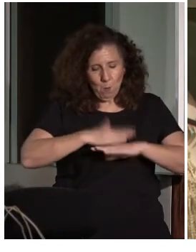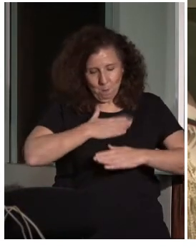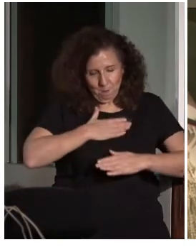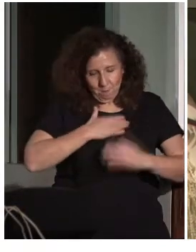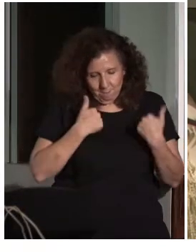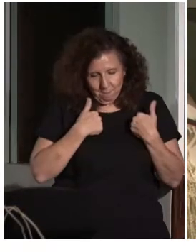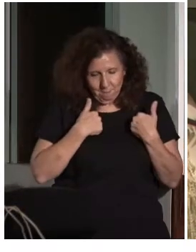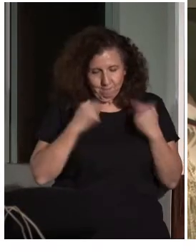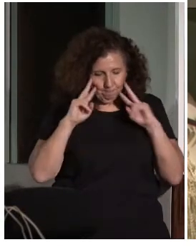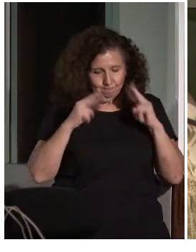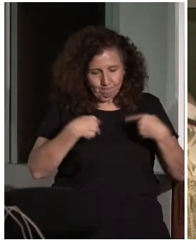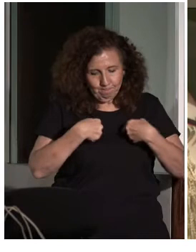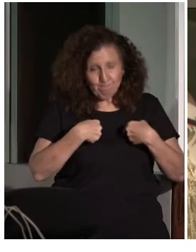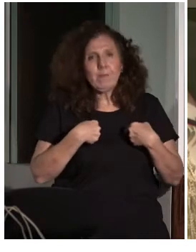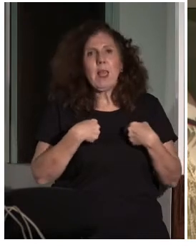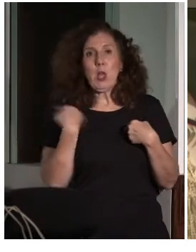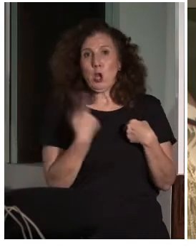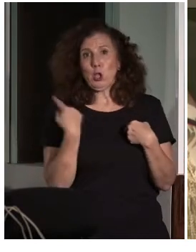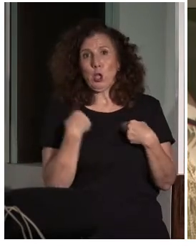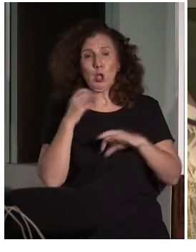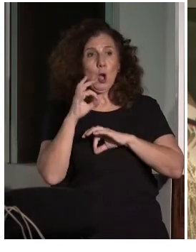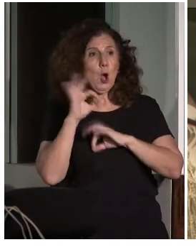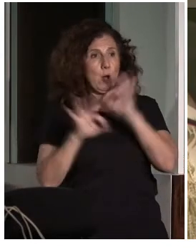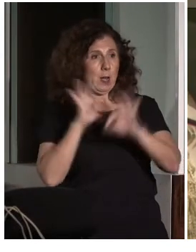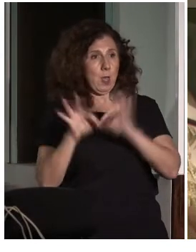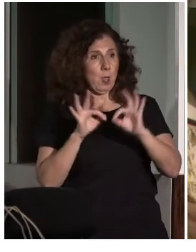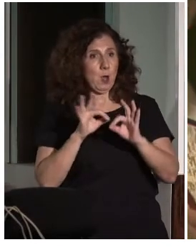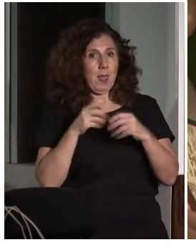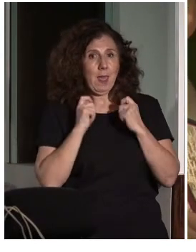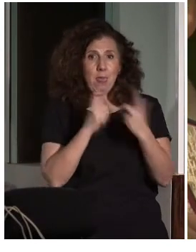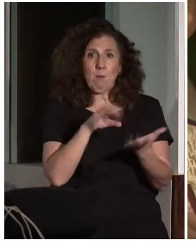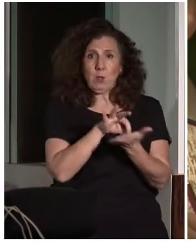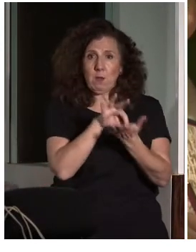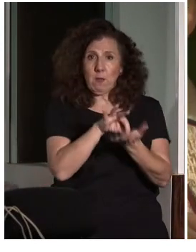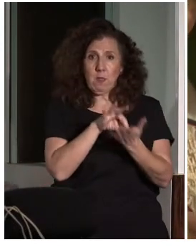que prestamos servicios para estas personas y prestamos acompañamiento a estas personas,